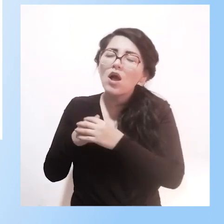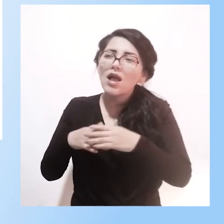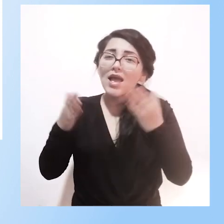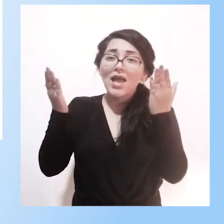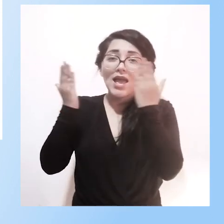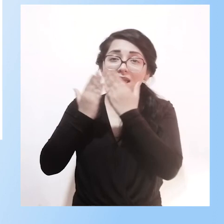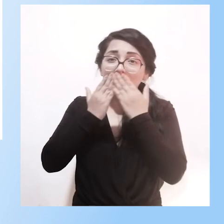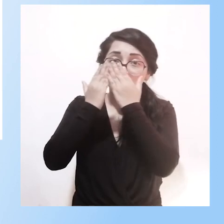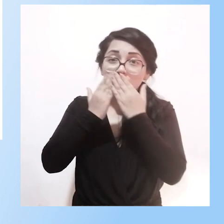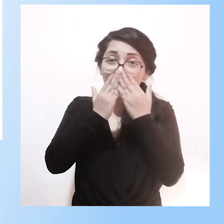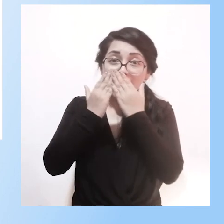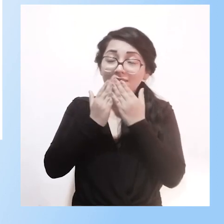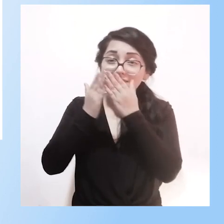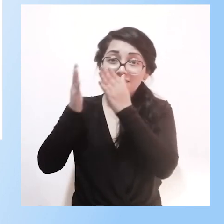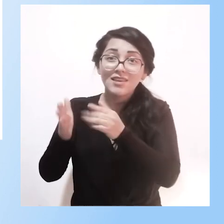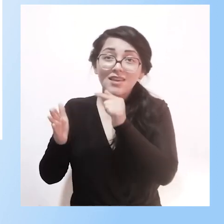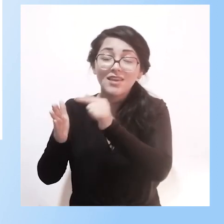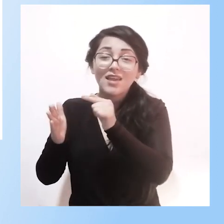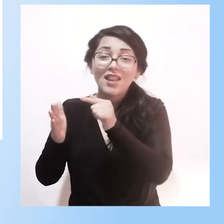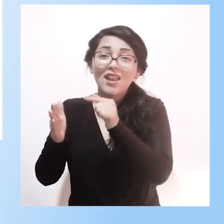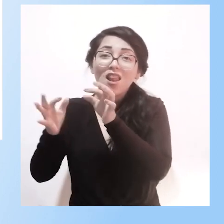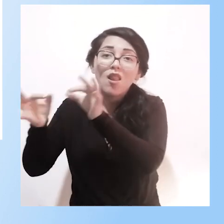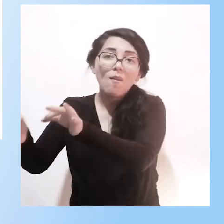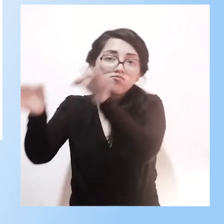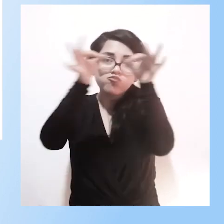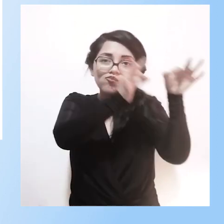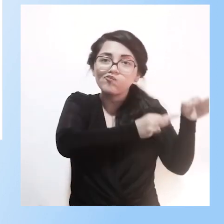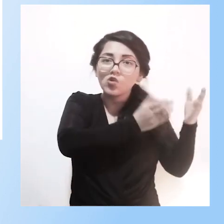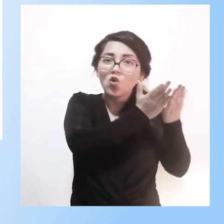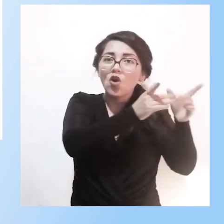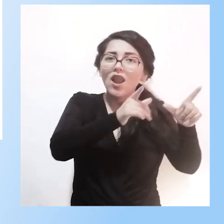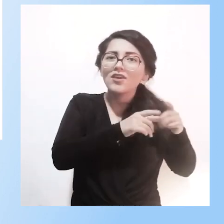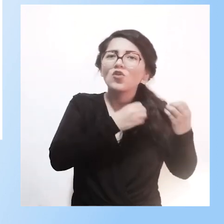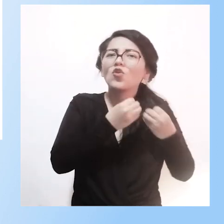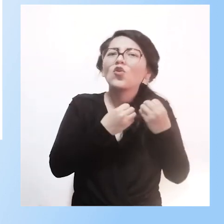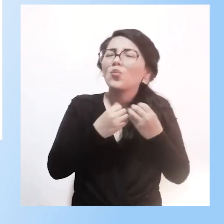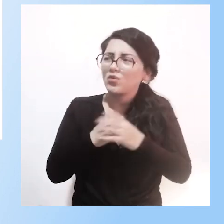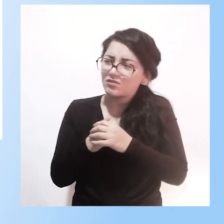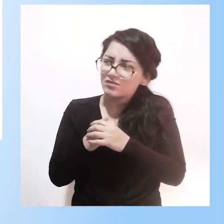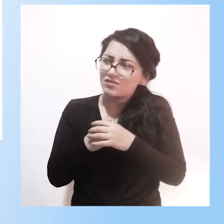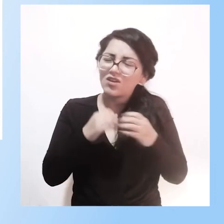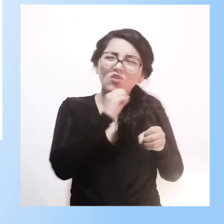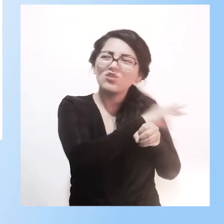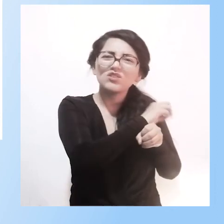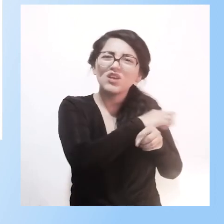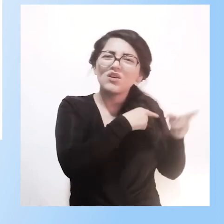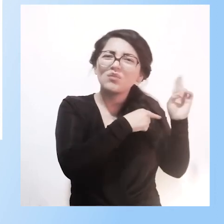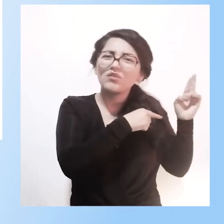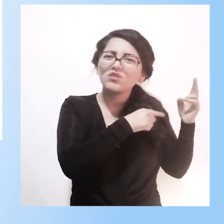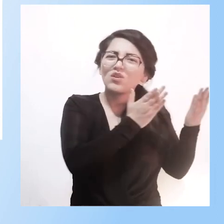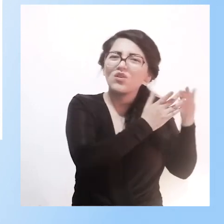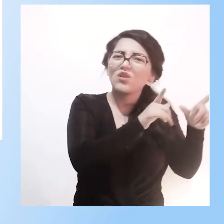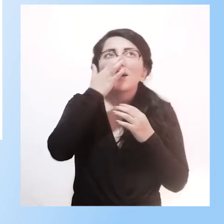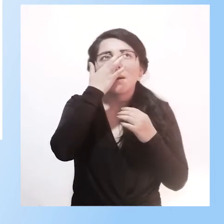que se encuentra en situación de hospitalización y tratamiento ambulatorio a su institución educativa ¿qué nos podrías recomendar para esta